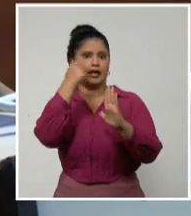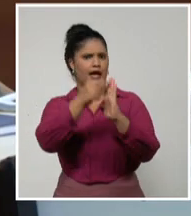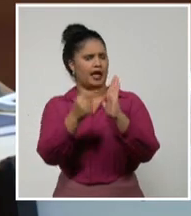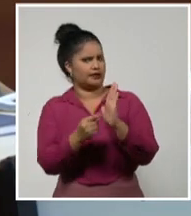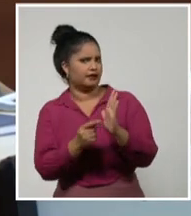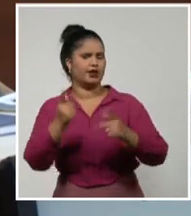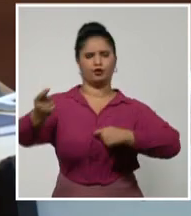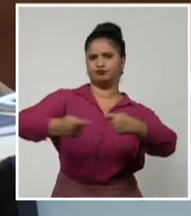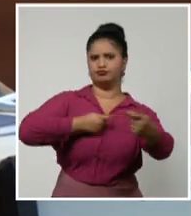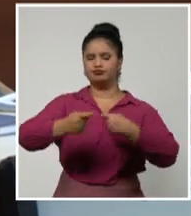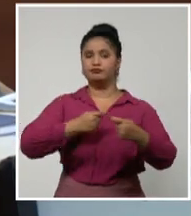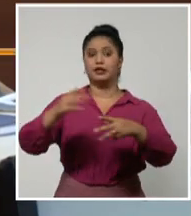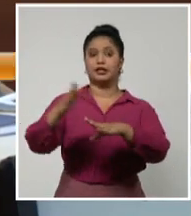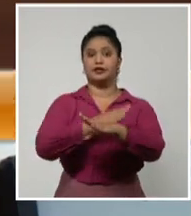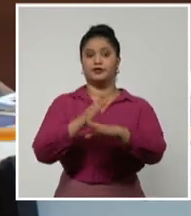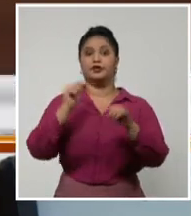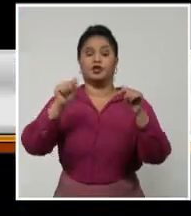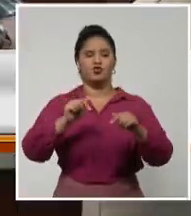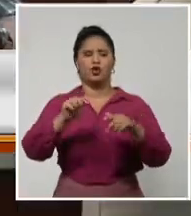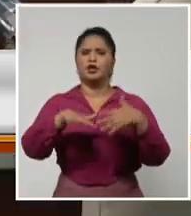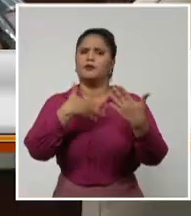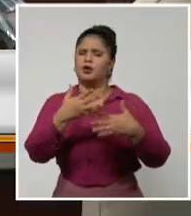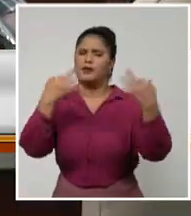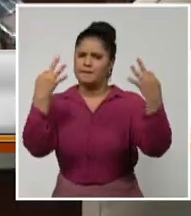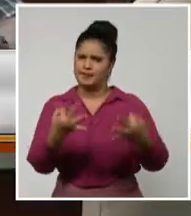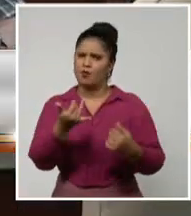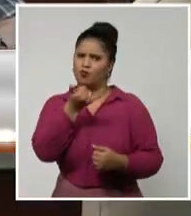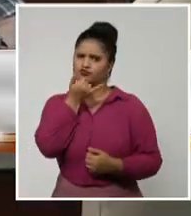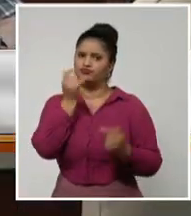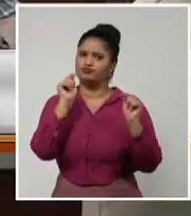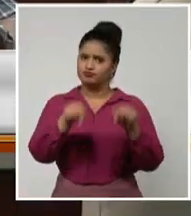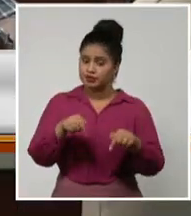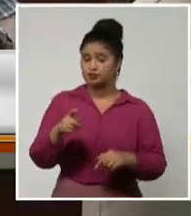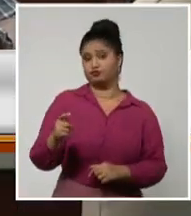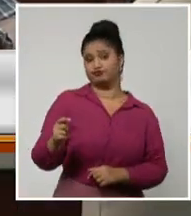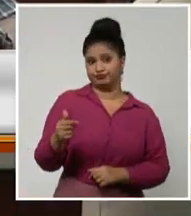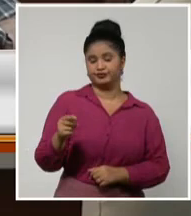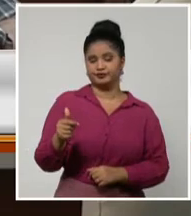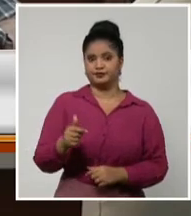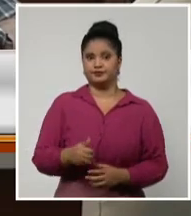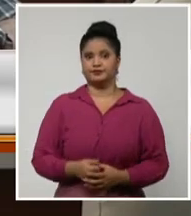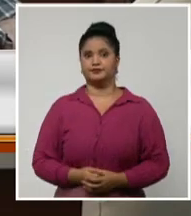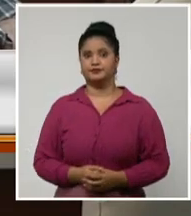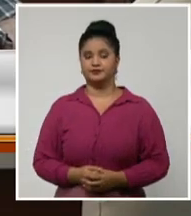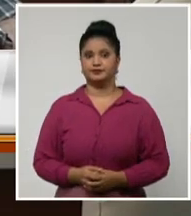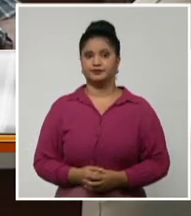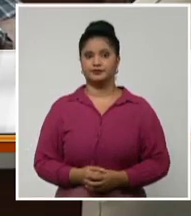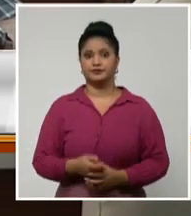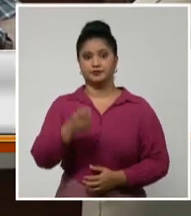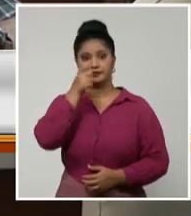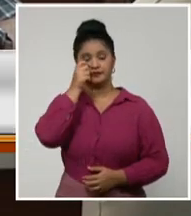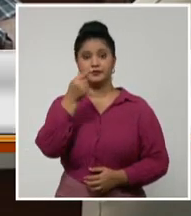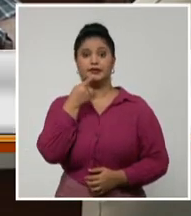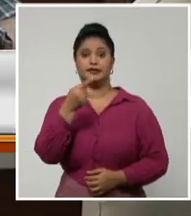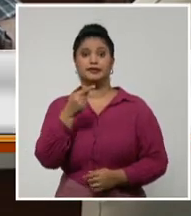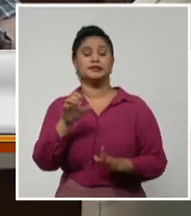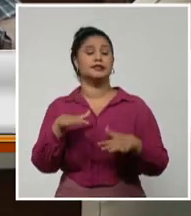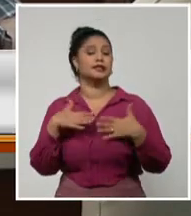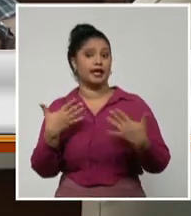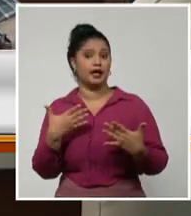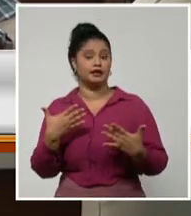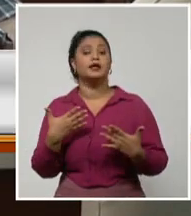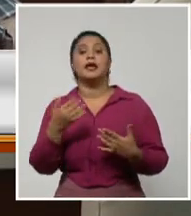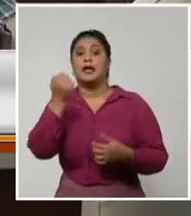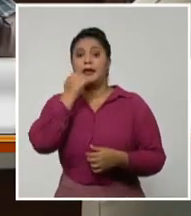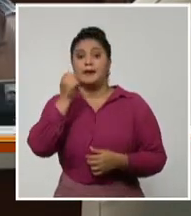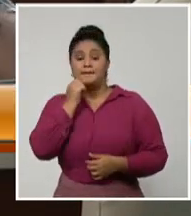y las trabas que hoy lastran la actividad. Para producir más frijoles hay que poner el paquete que se va a poner por el país, que hace un